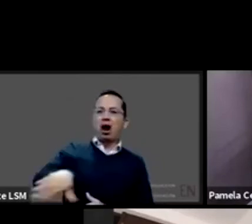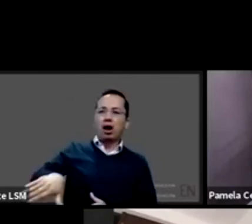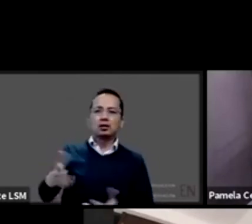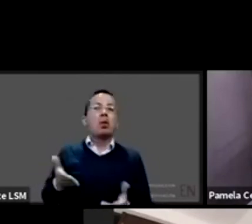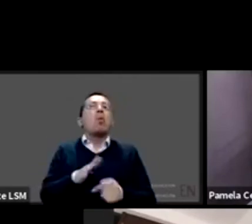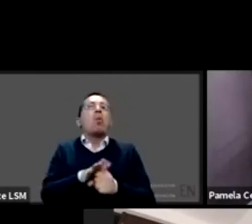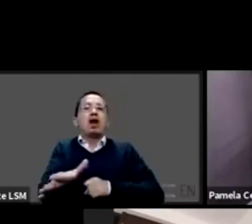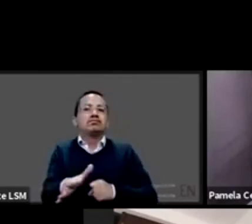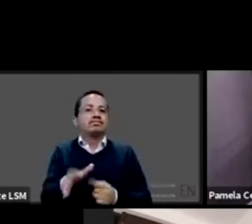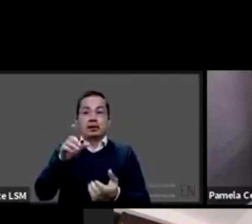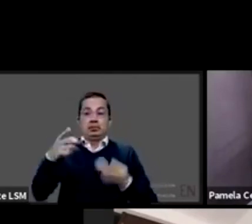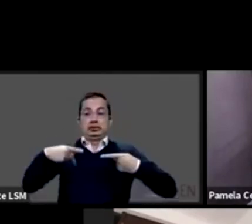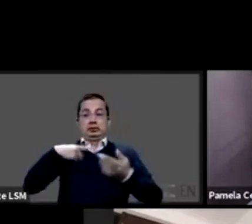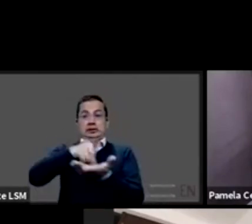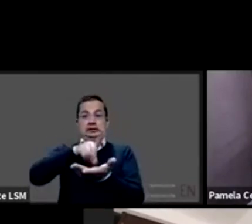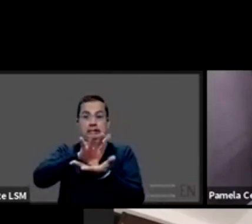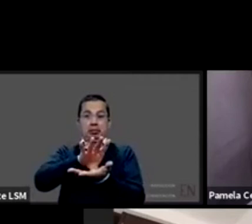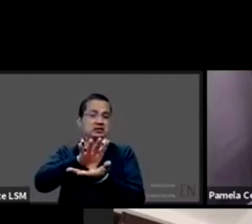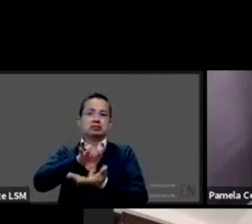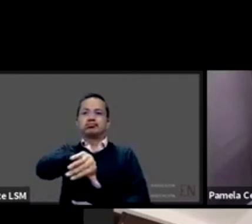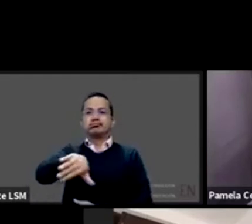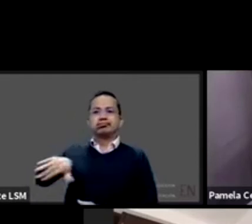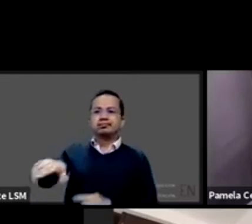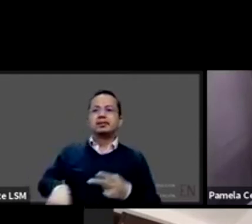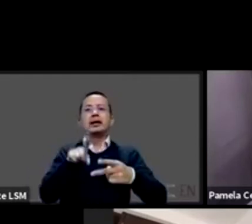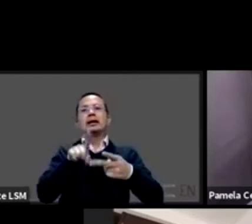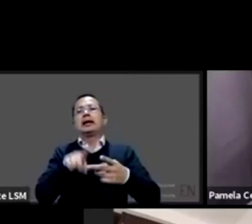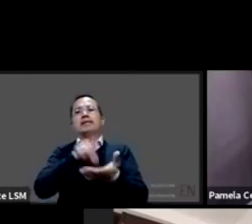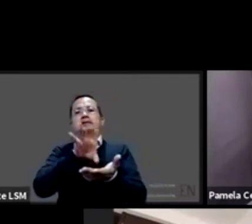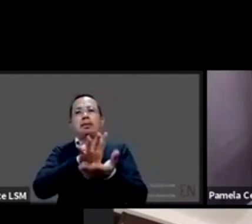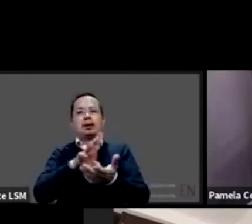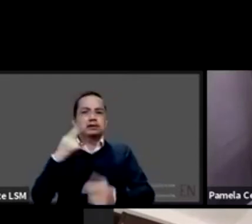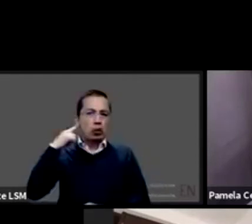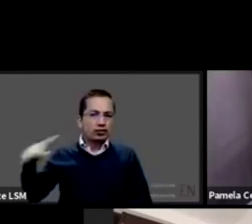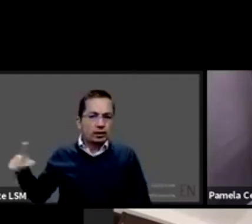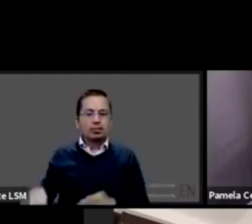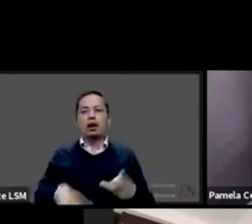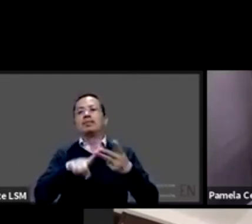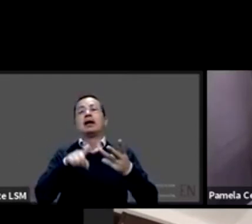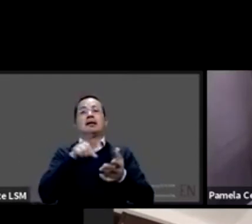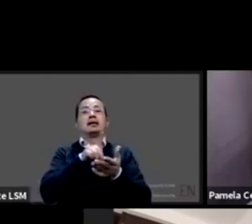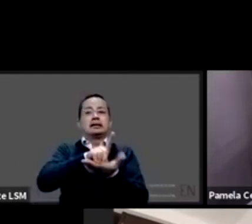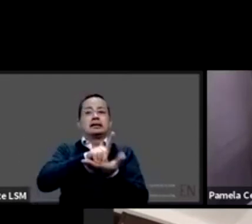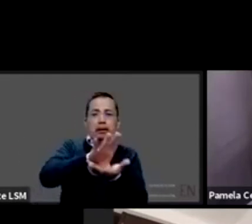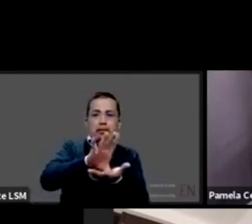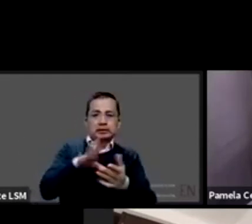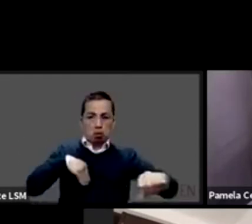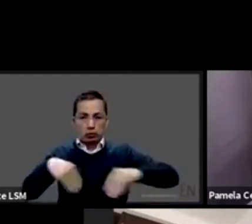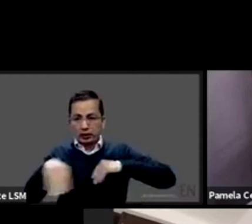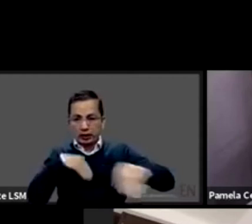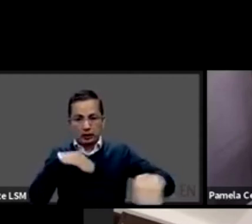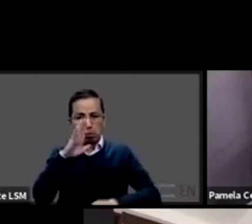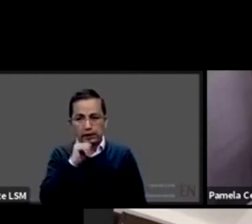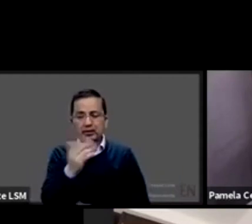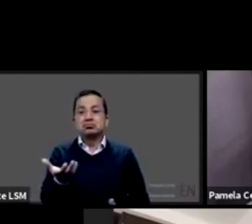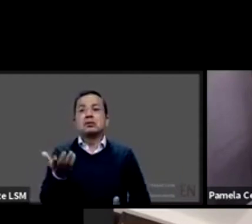discapacidad auditiva, discapacidad motora, unidades de salud en las que a veces ni siquiera una silla de